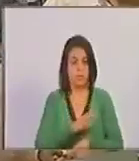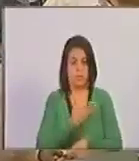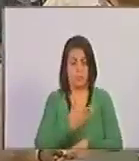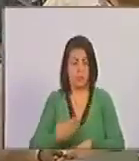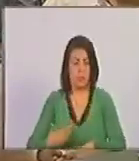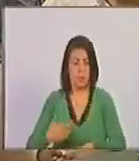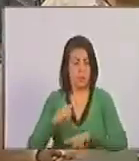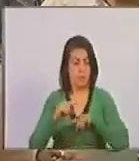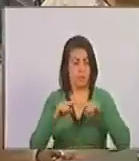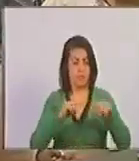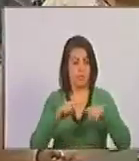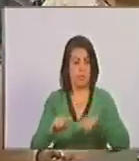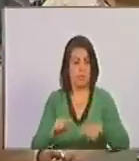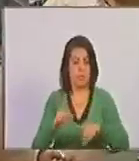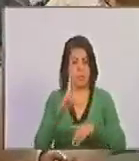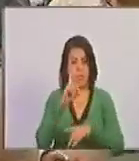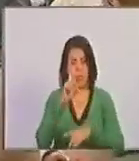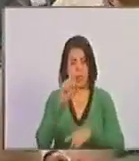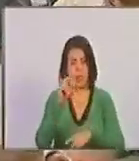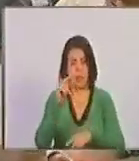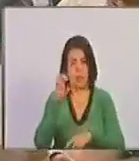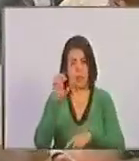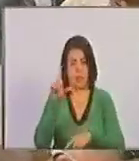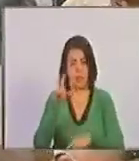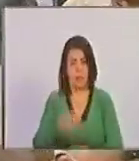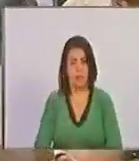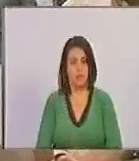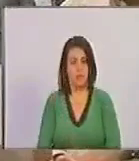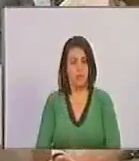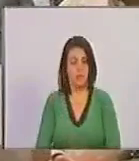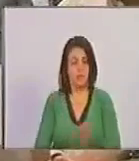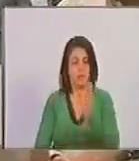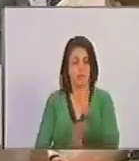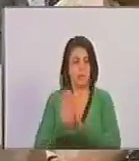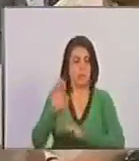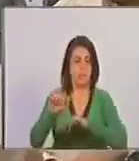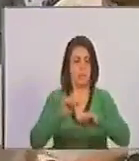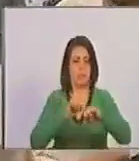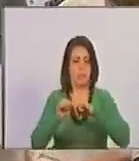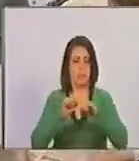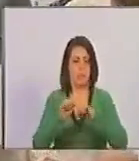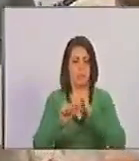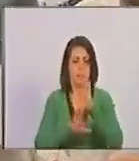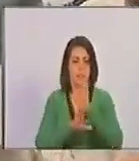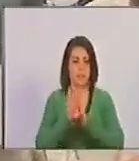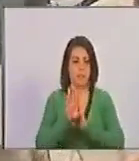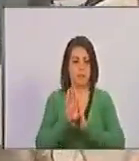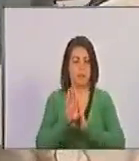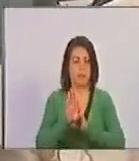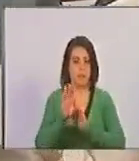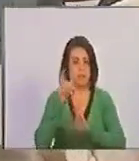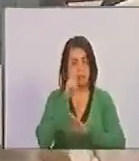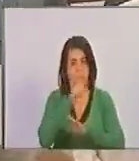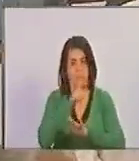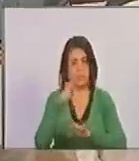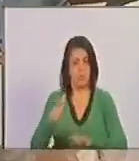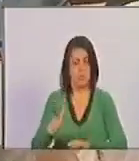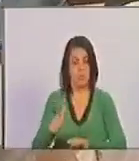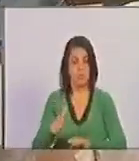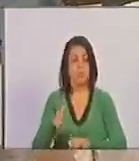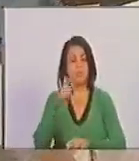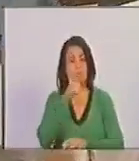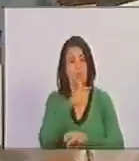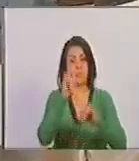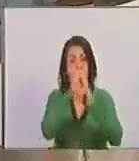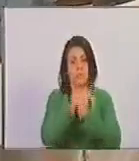por Daniel Ortega desarrollar acciones progresistas para su pueblo, de soberanía